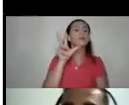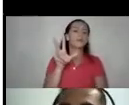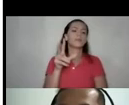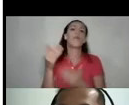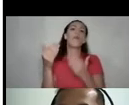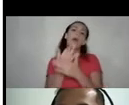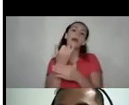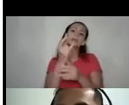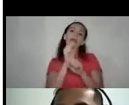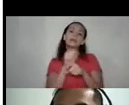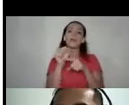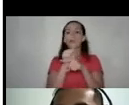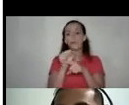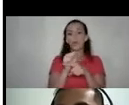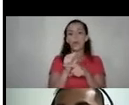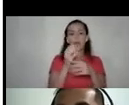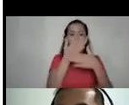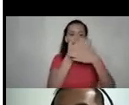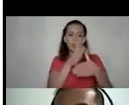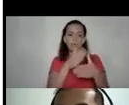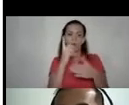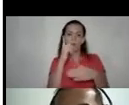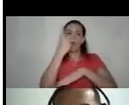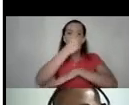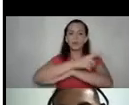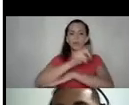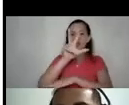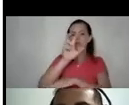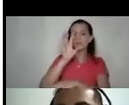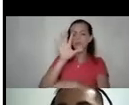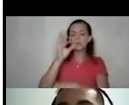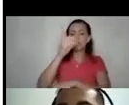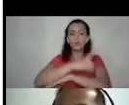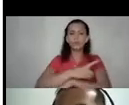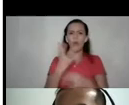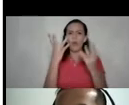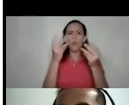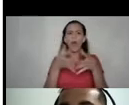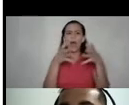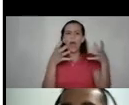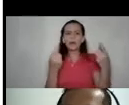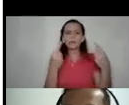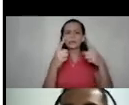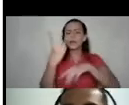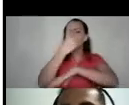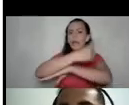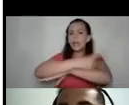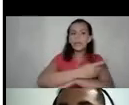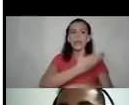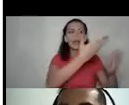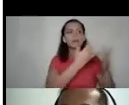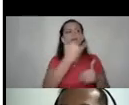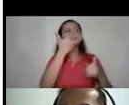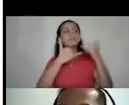nosotros hacemos el ejercicio de dividir eso por día, son, o sea, cuánta cantidad de casos por día se están recibiendo, cuántas